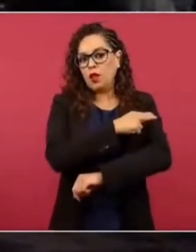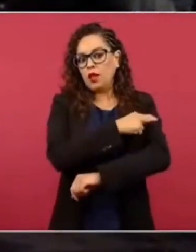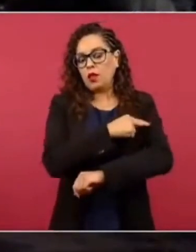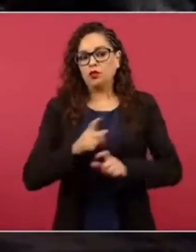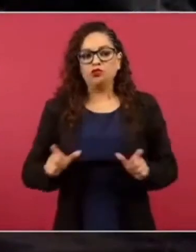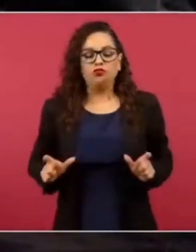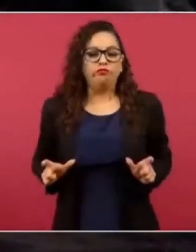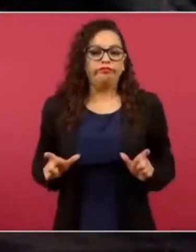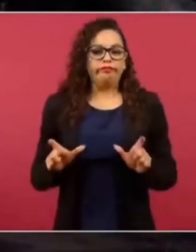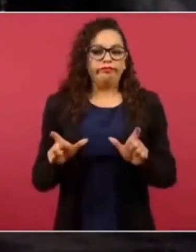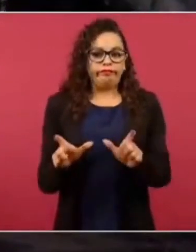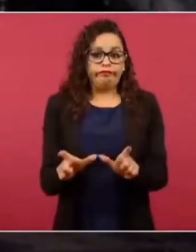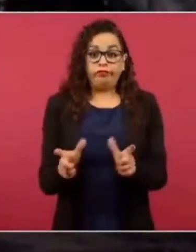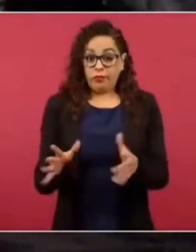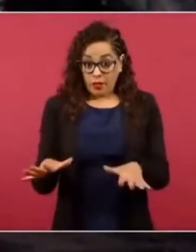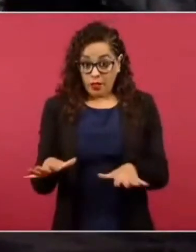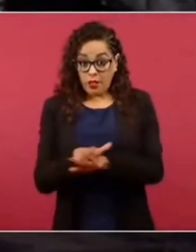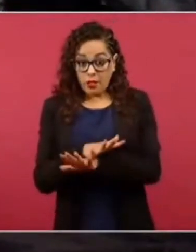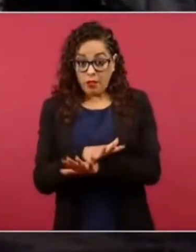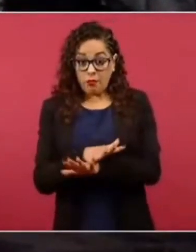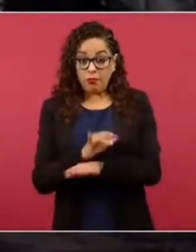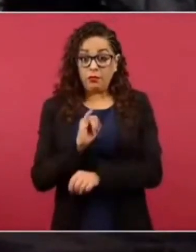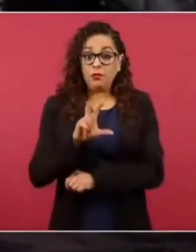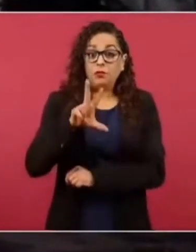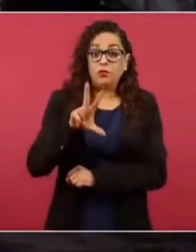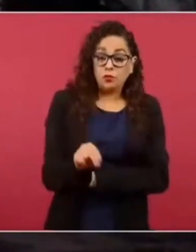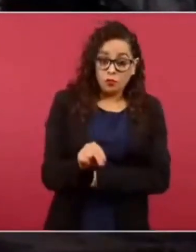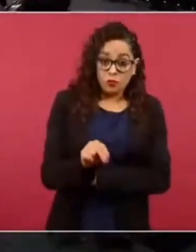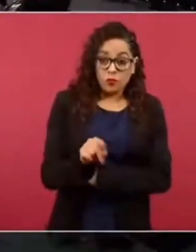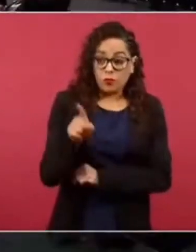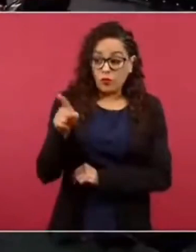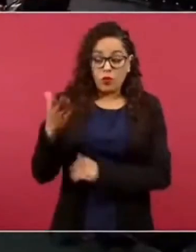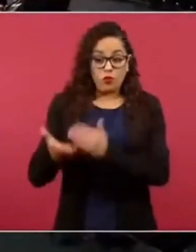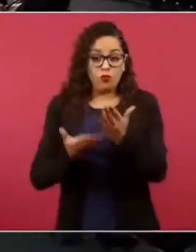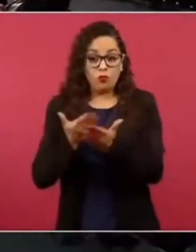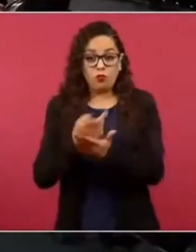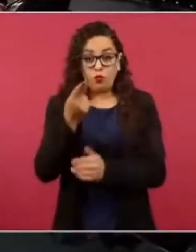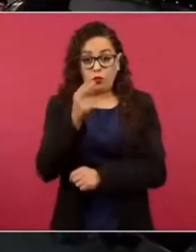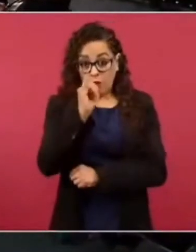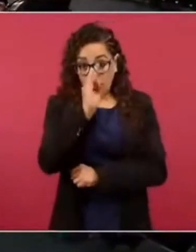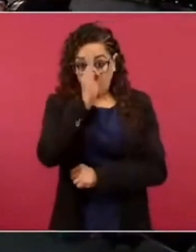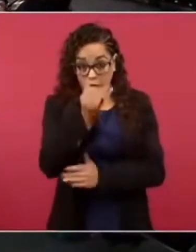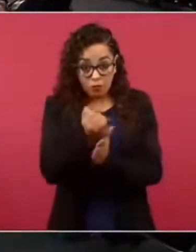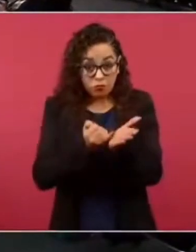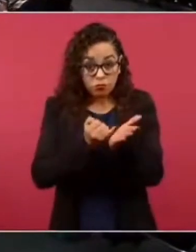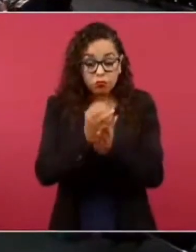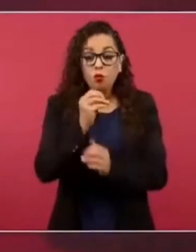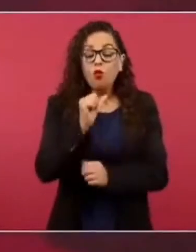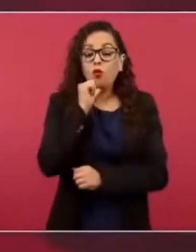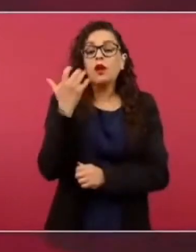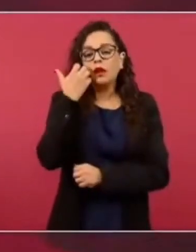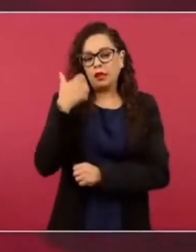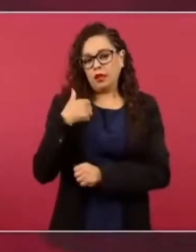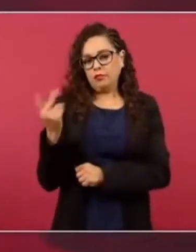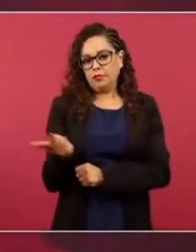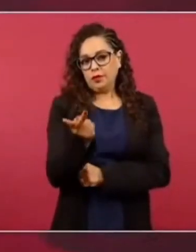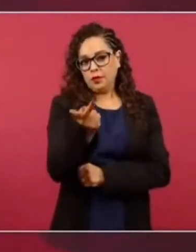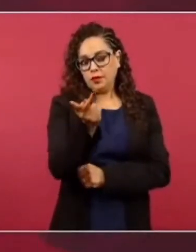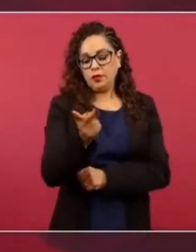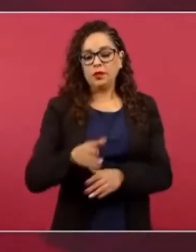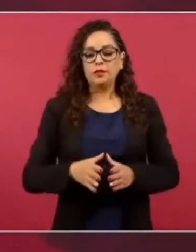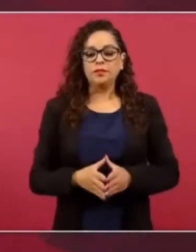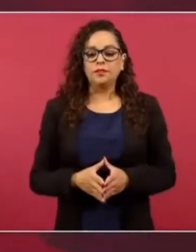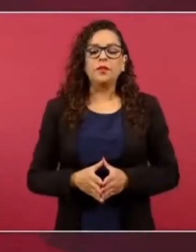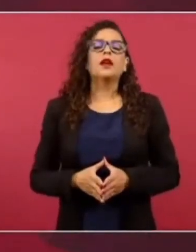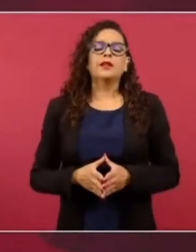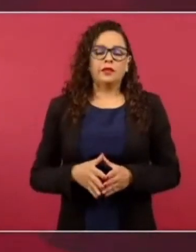se esperaría de esta propuesta. ¿Será ya un hecho o qué es lo que pensaba? Bueno, antes de que sucediera esta lamentable